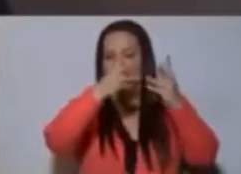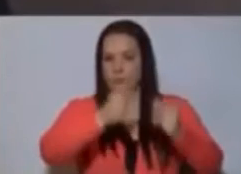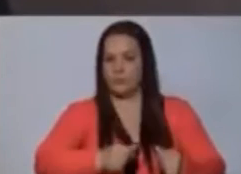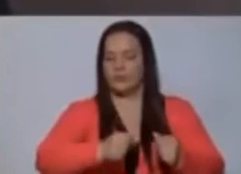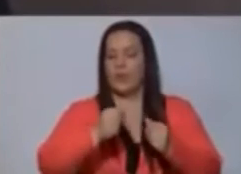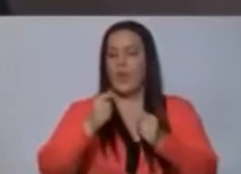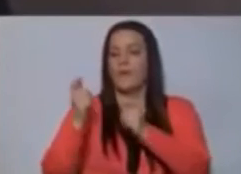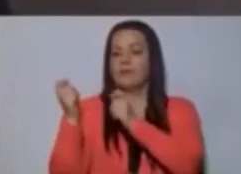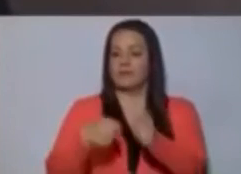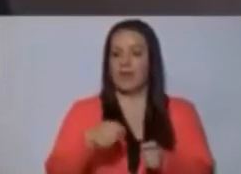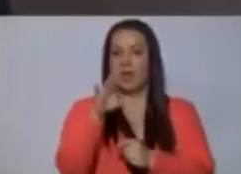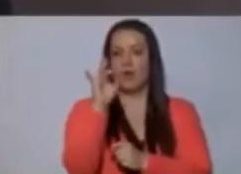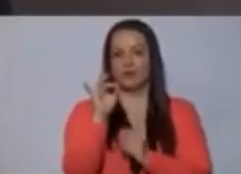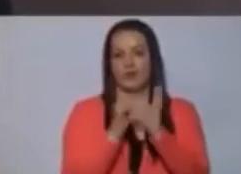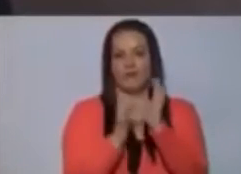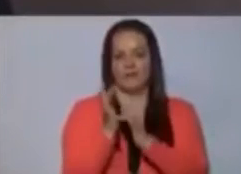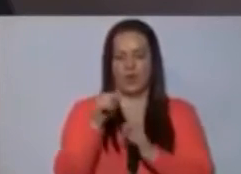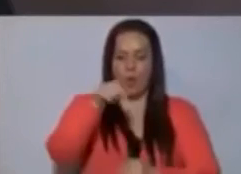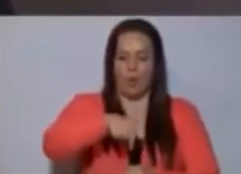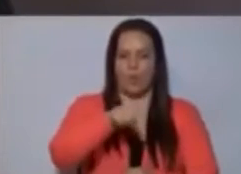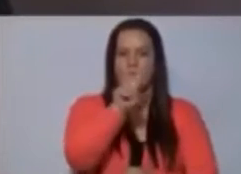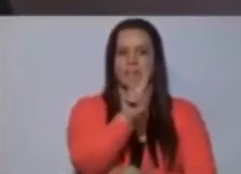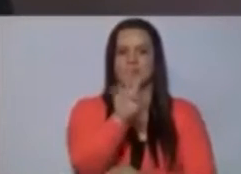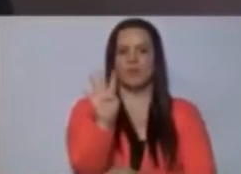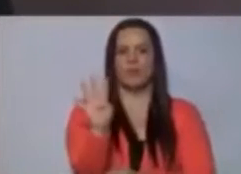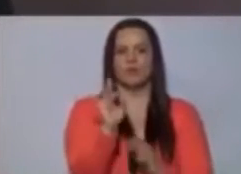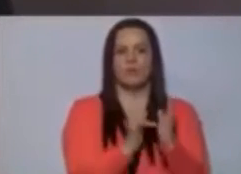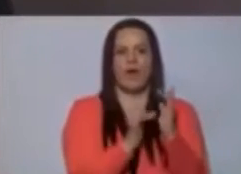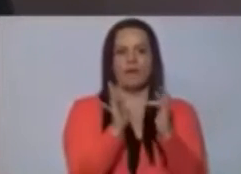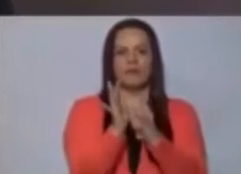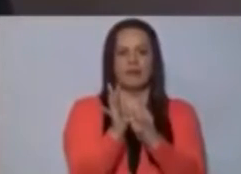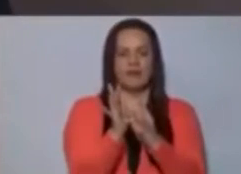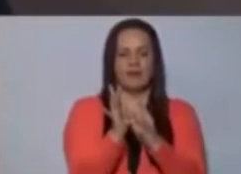presentado el 8 de abril hoy, 24 de abril.